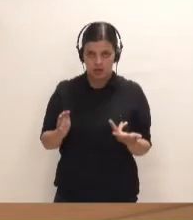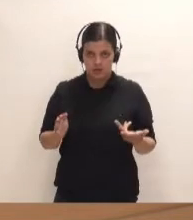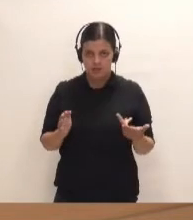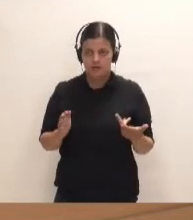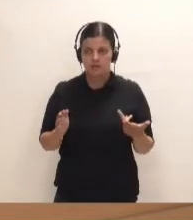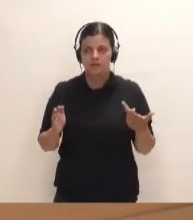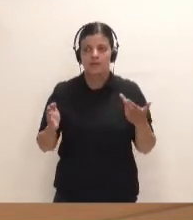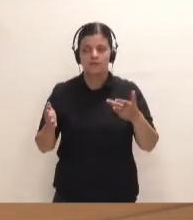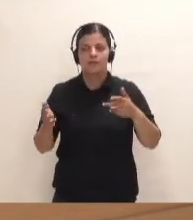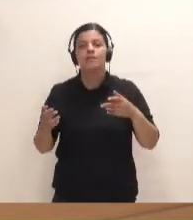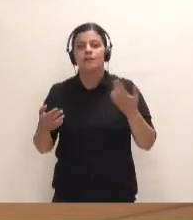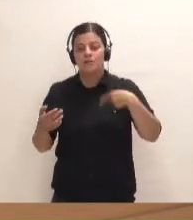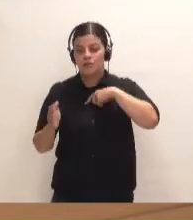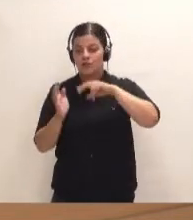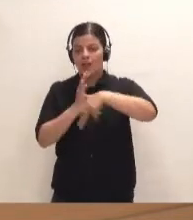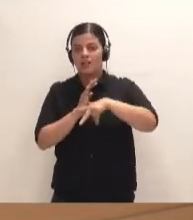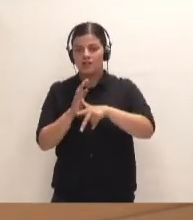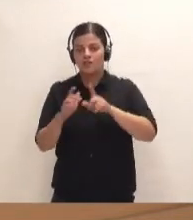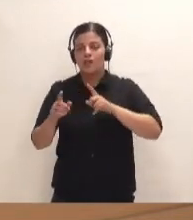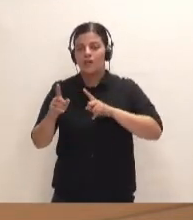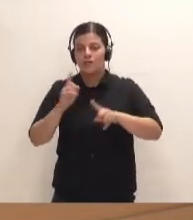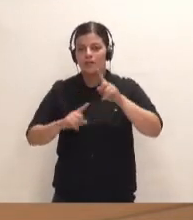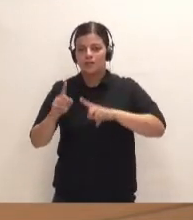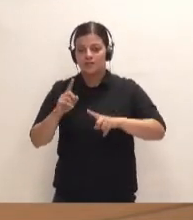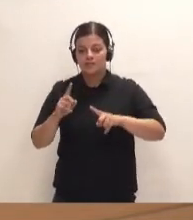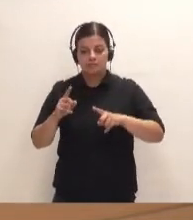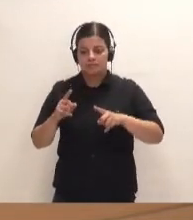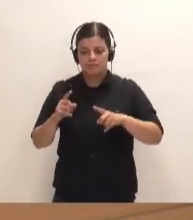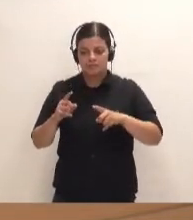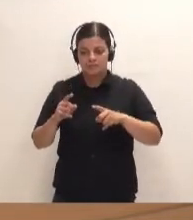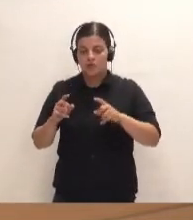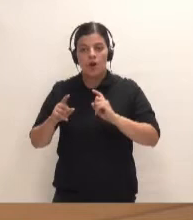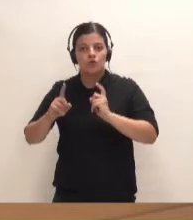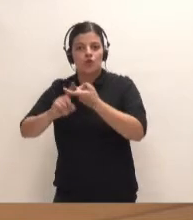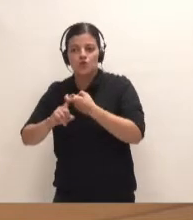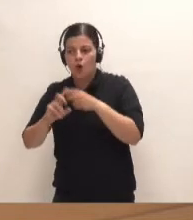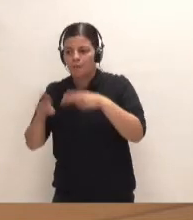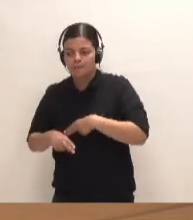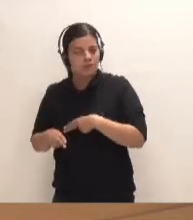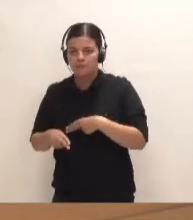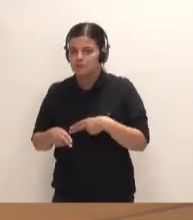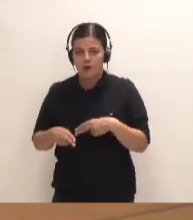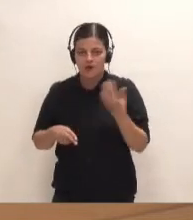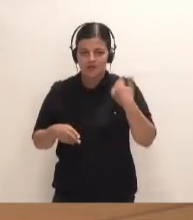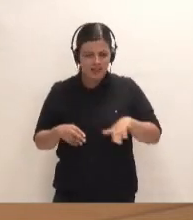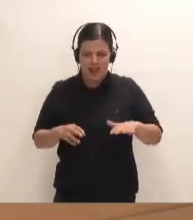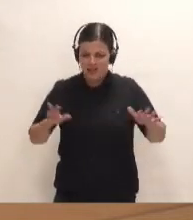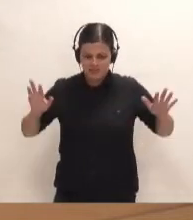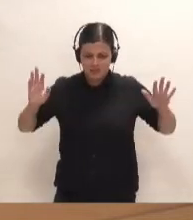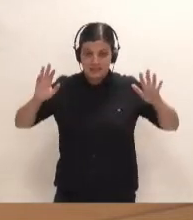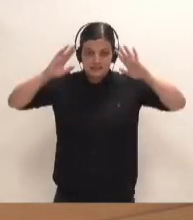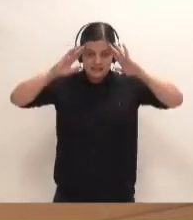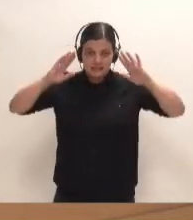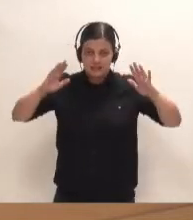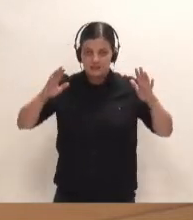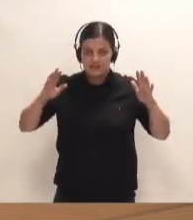los problemas caduquen y al final estos problemas, no solamente es caduquen las soluciones, sino que nos revientan en las manos. Y cuando nos explotan en las manos es cuando nos